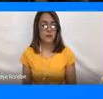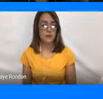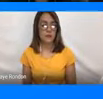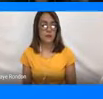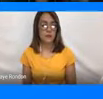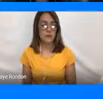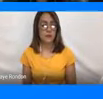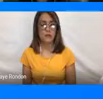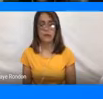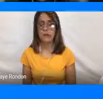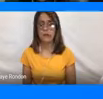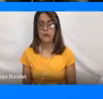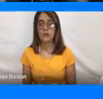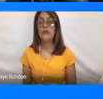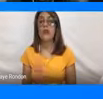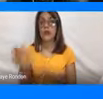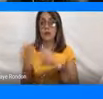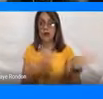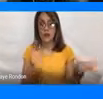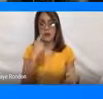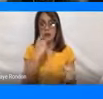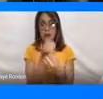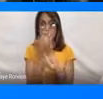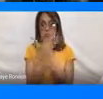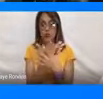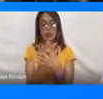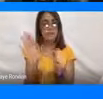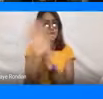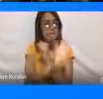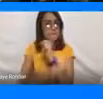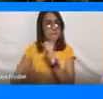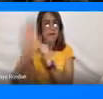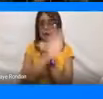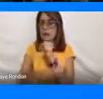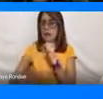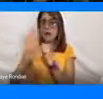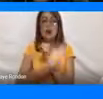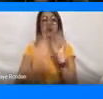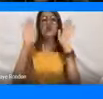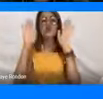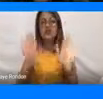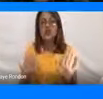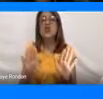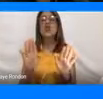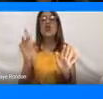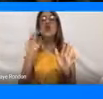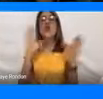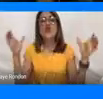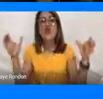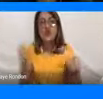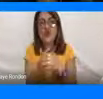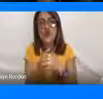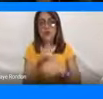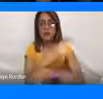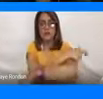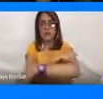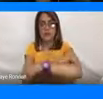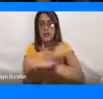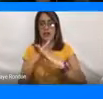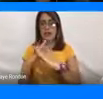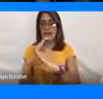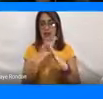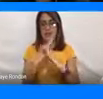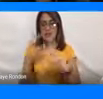Bueno, acá vemos cómo es la estructura básica de un comité de seguridad turística,